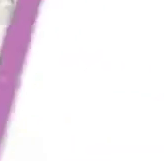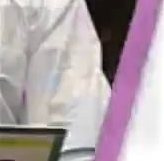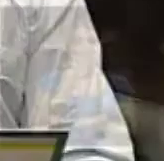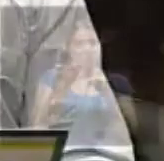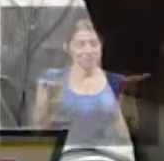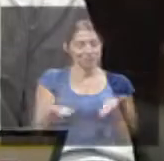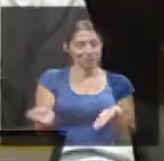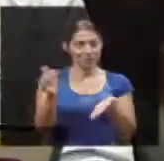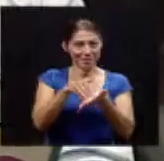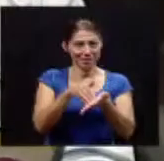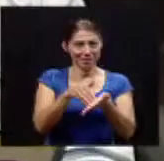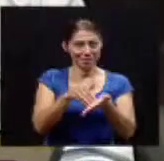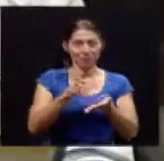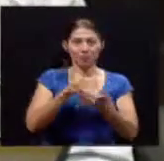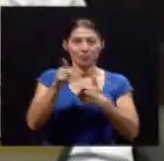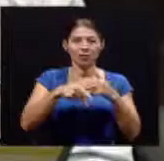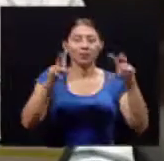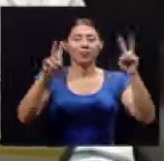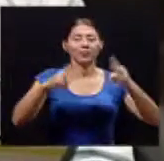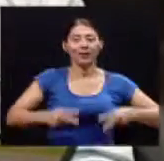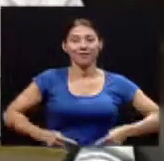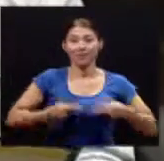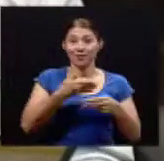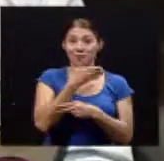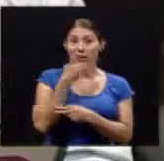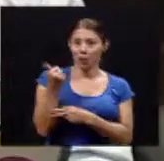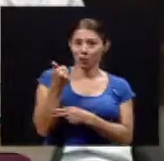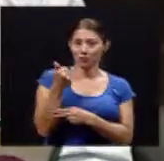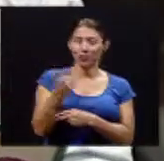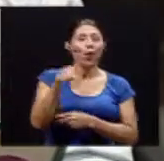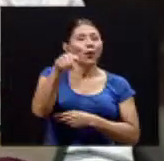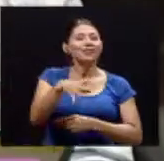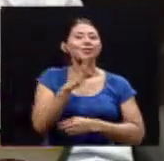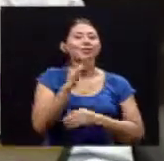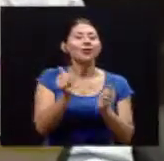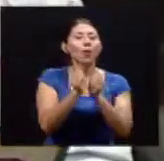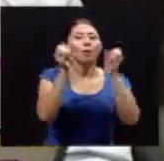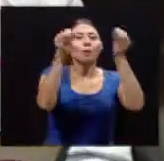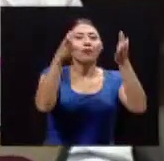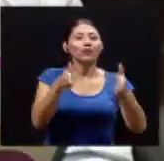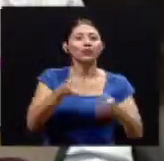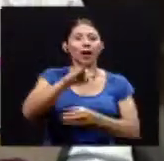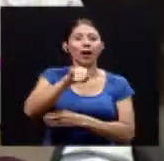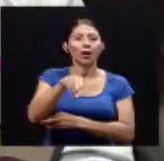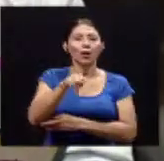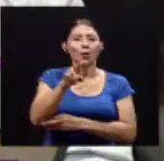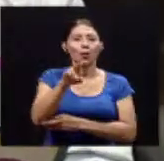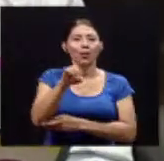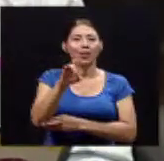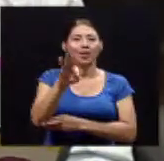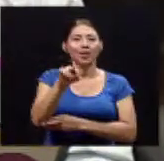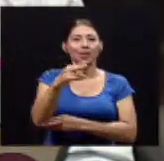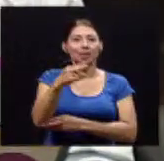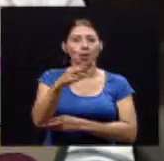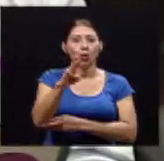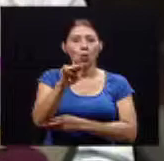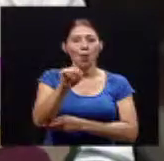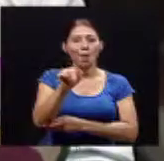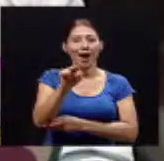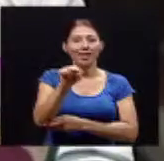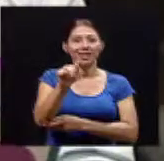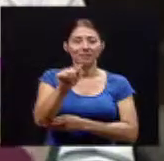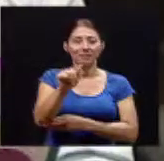Bienvenidos nuevamente a vivir mejor hoy estamos conversando con la profesora Judit Umaña de la Universidad de Costa Rica